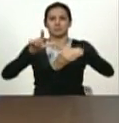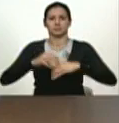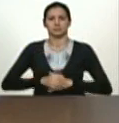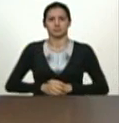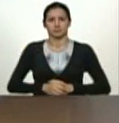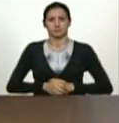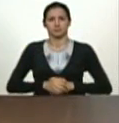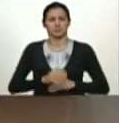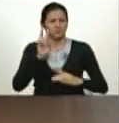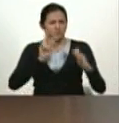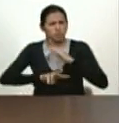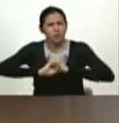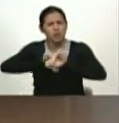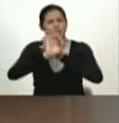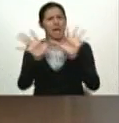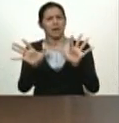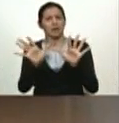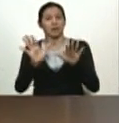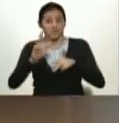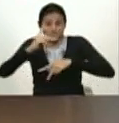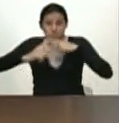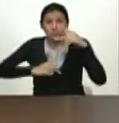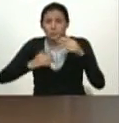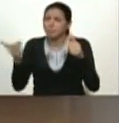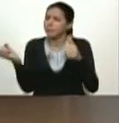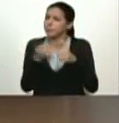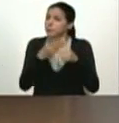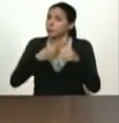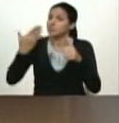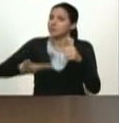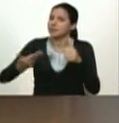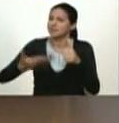Con una visión muy clara de que lo productivo es lo prioritario.